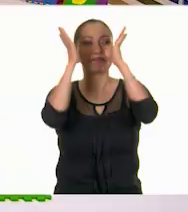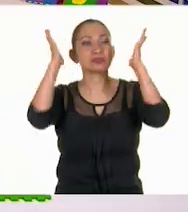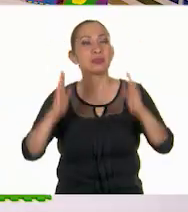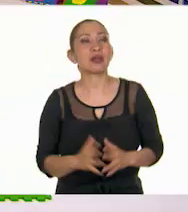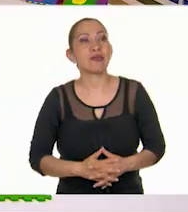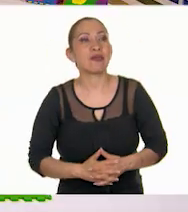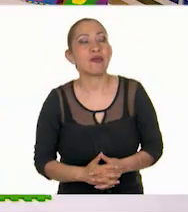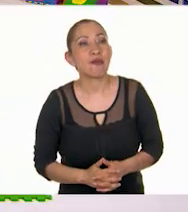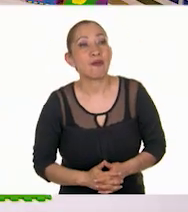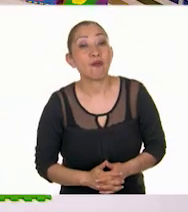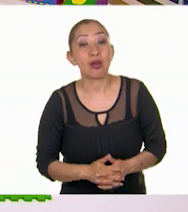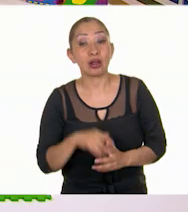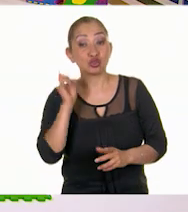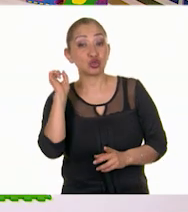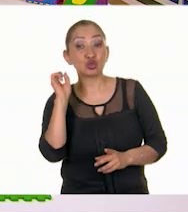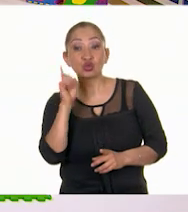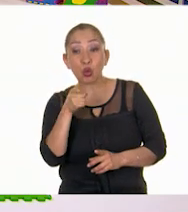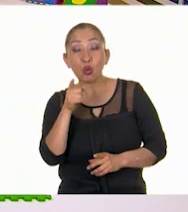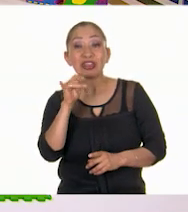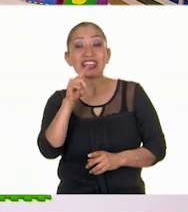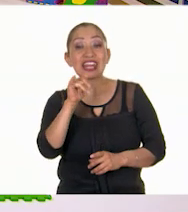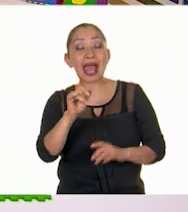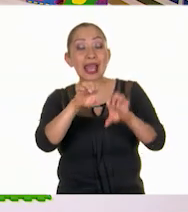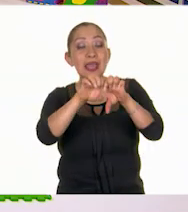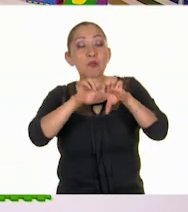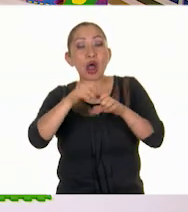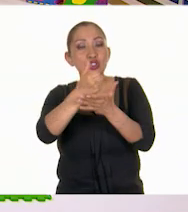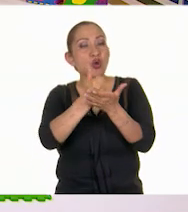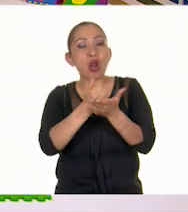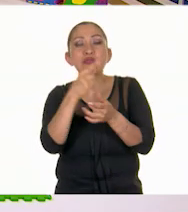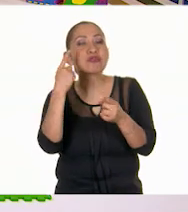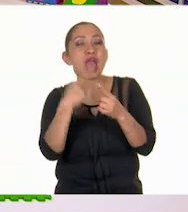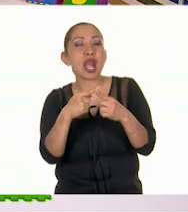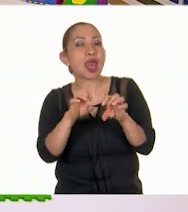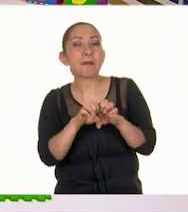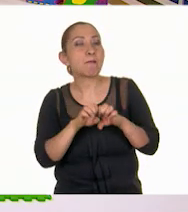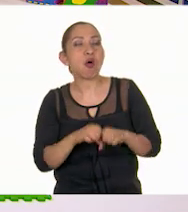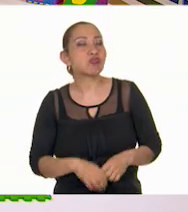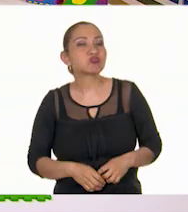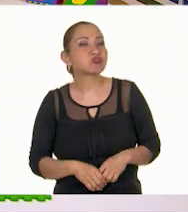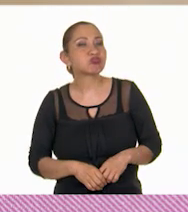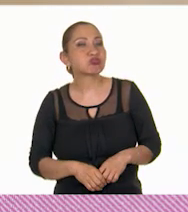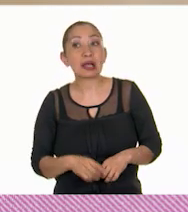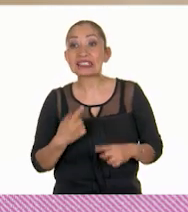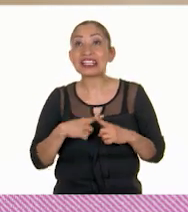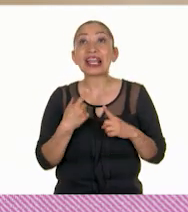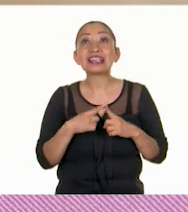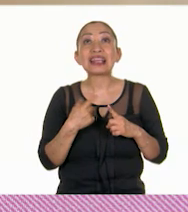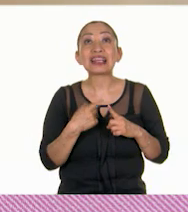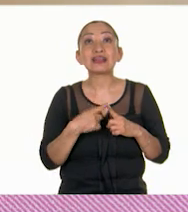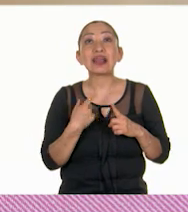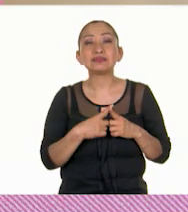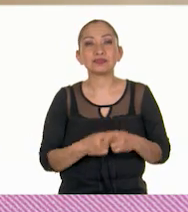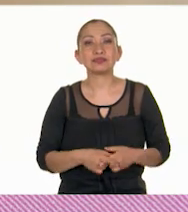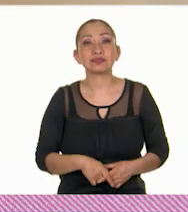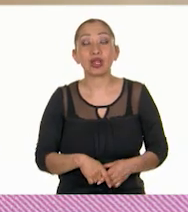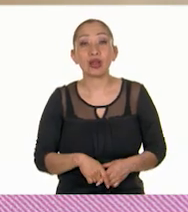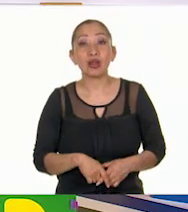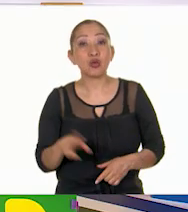Muy bien. Y tú, Tina, serás el equipo azul. ¿Y sabes quién será tu equipo? ¿Quién, quién será mi equipo? ¿Quién, quién, quién?